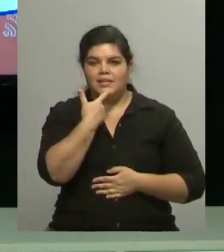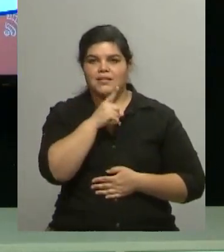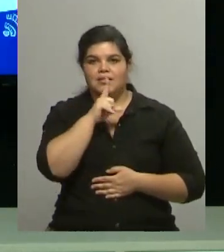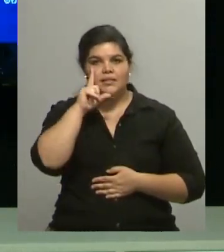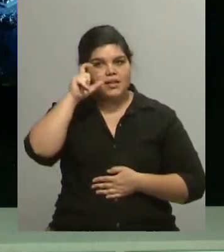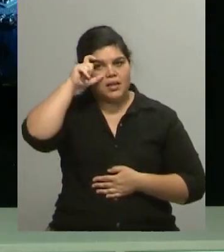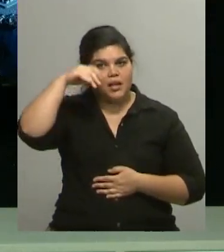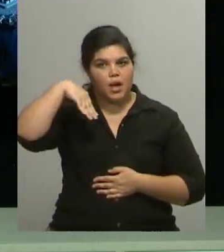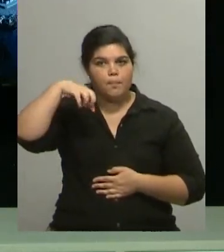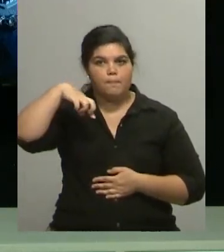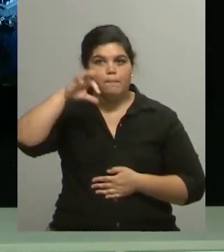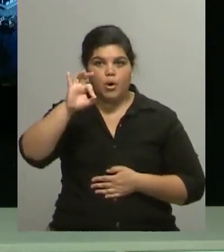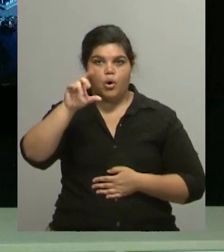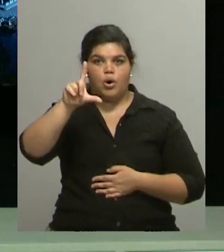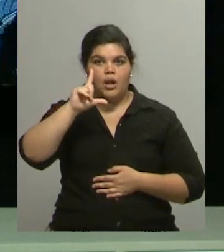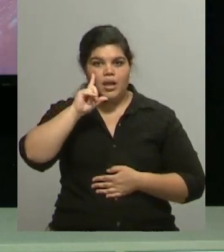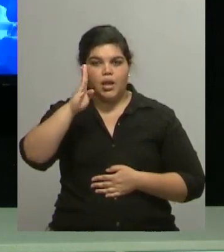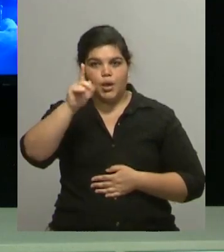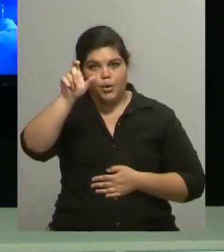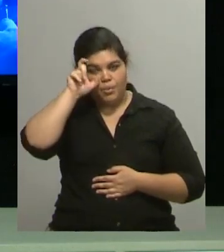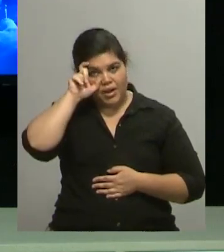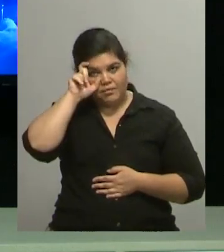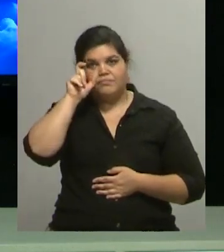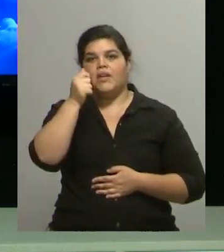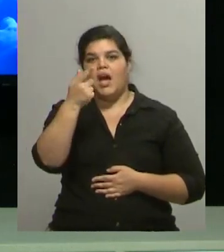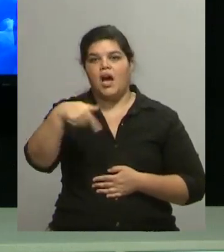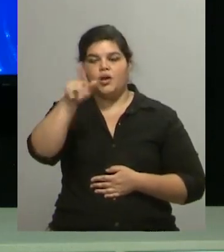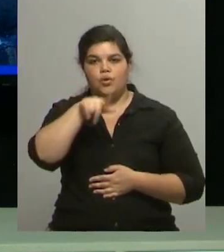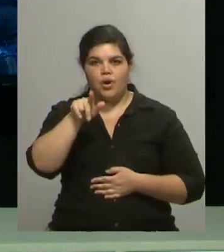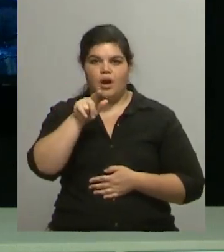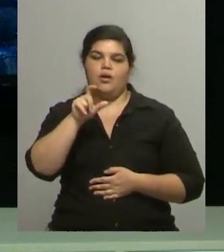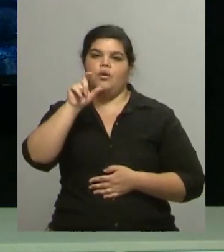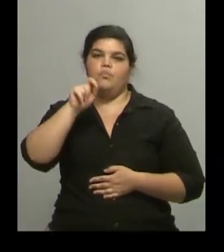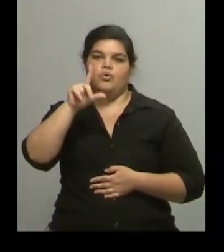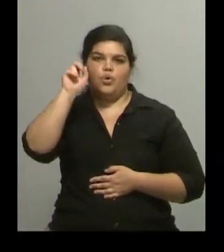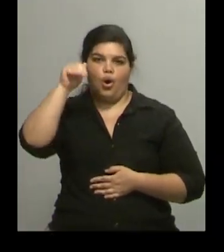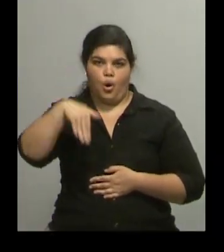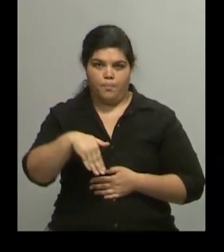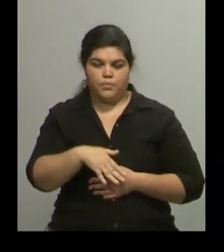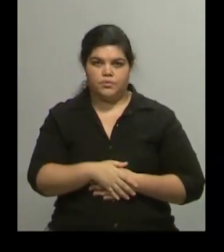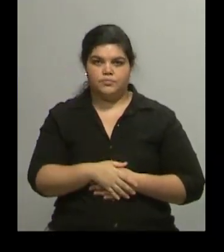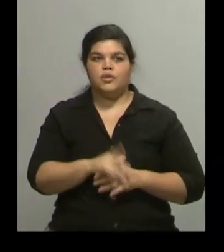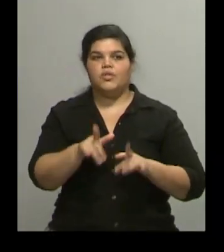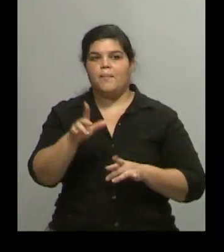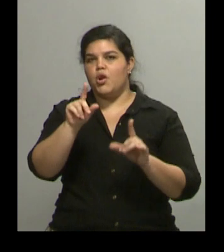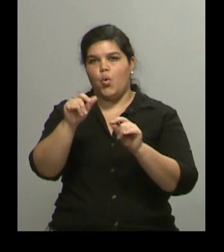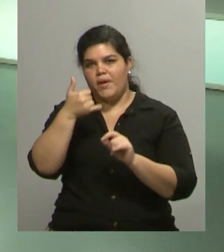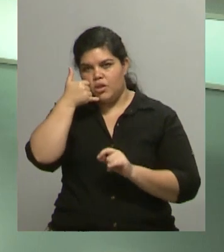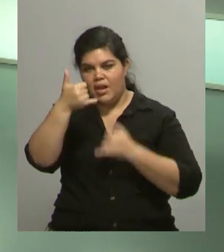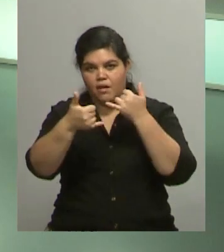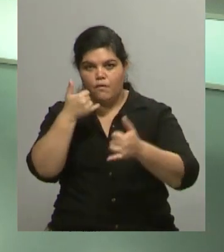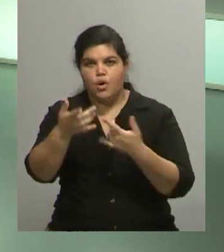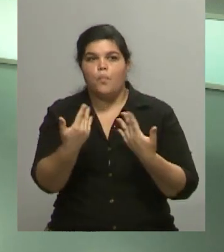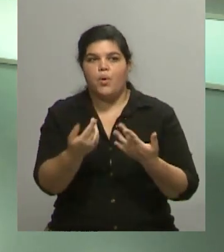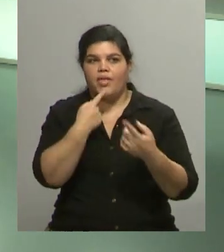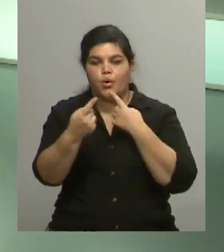AulasTiempoLibre.com o 429-7104 es el teléfono de ahí de aula. Para hacer alguna consulta. Y la carta, por